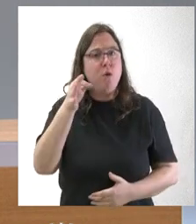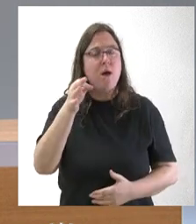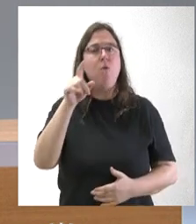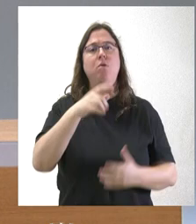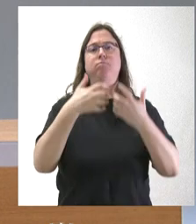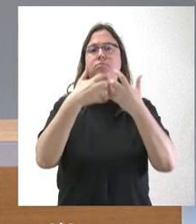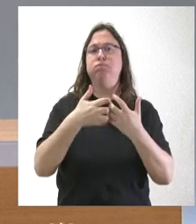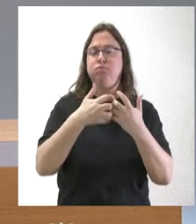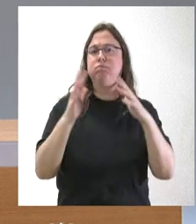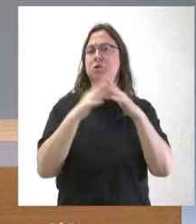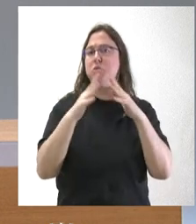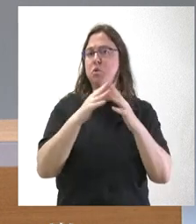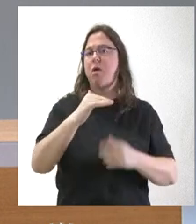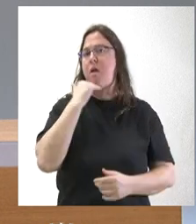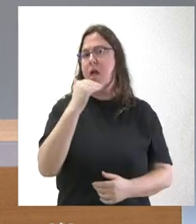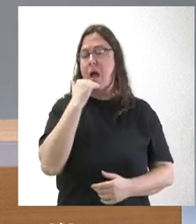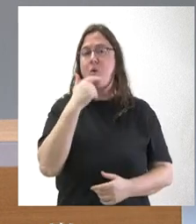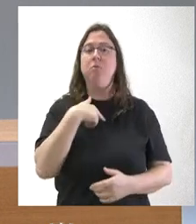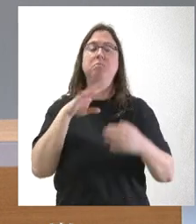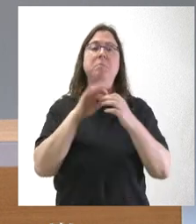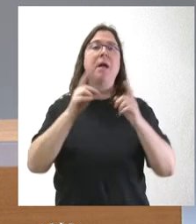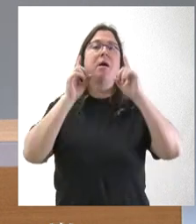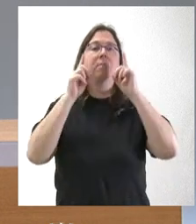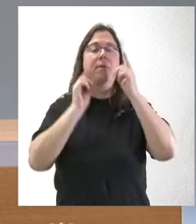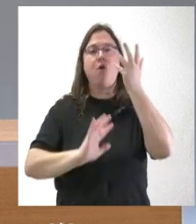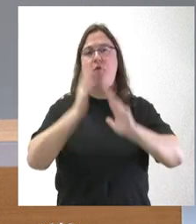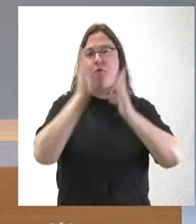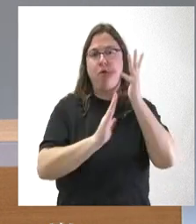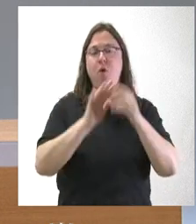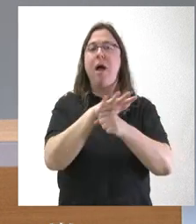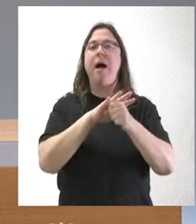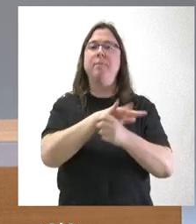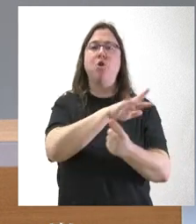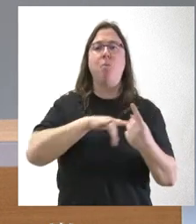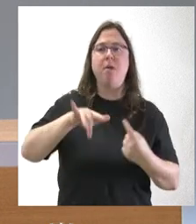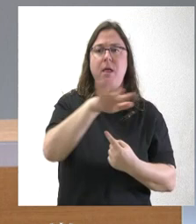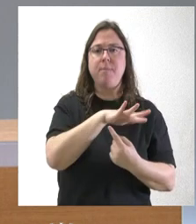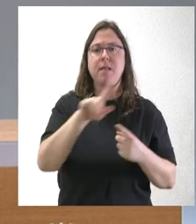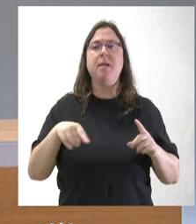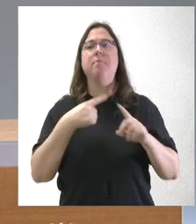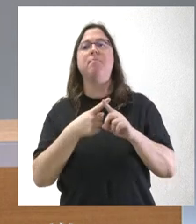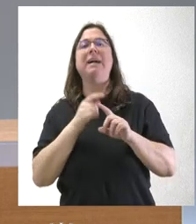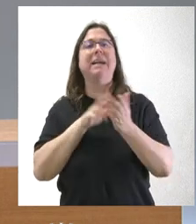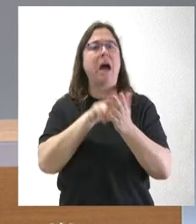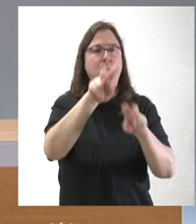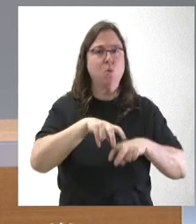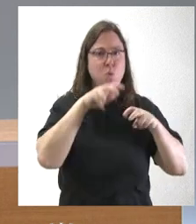las infraestructuras agrícolas como por lo que tiene que ver prevención en materia de incendios, tanto en el ámbito del medioambiente como de la agricultura.